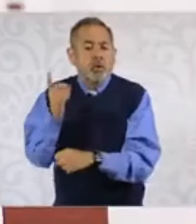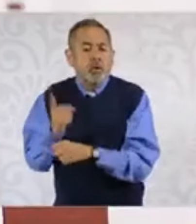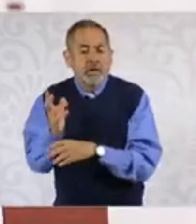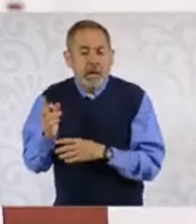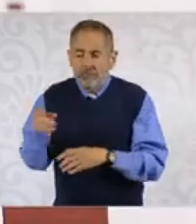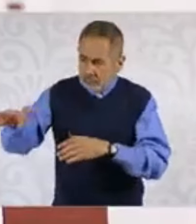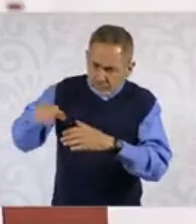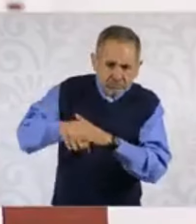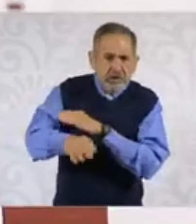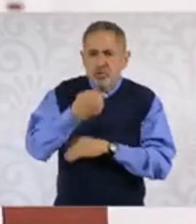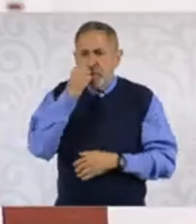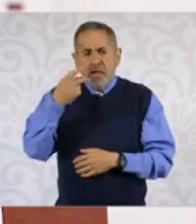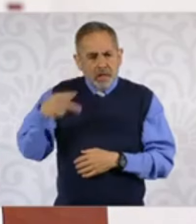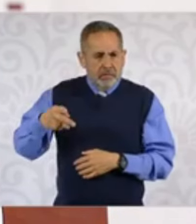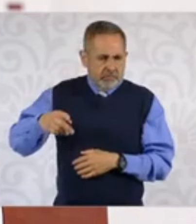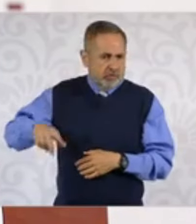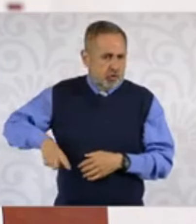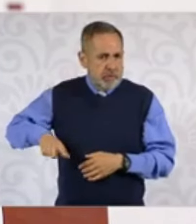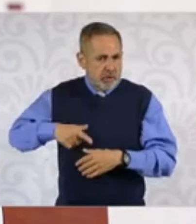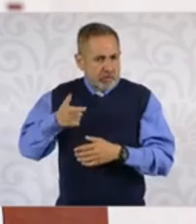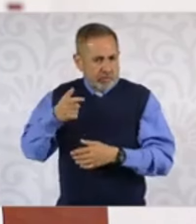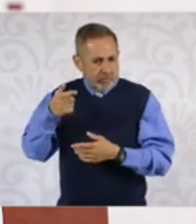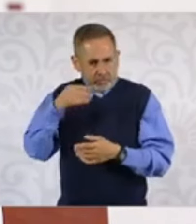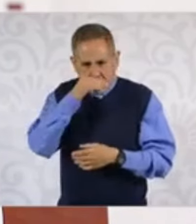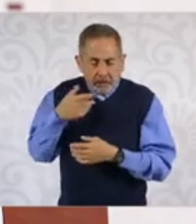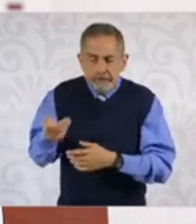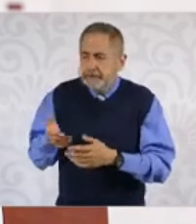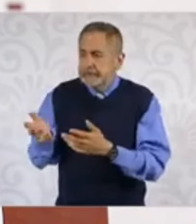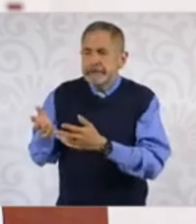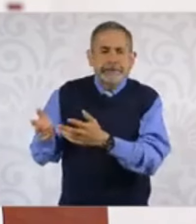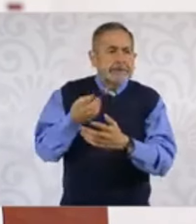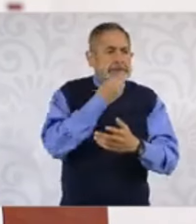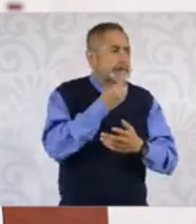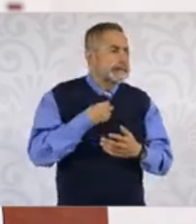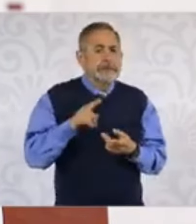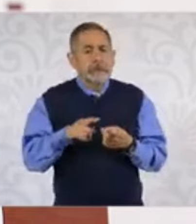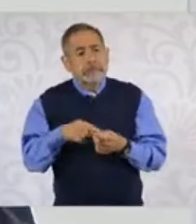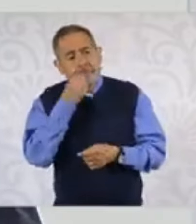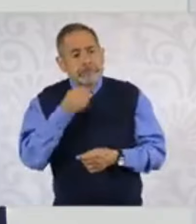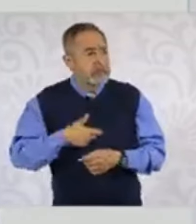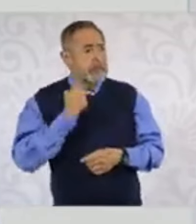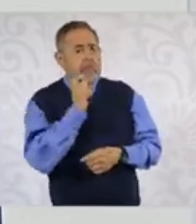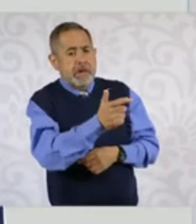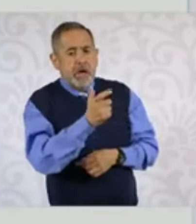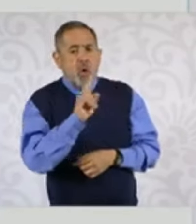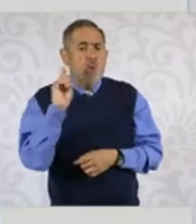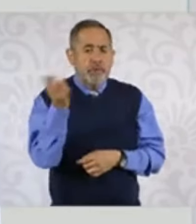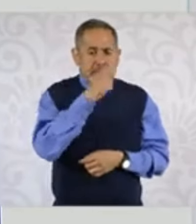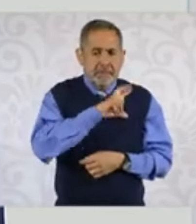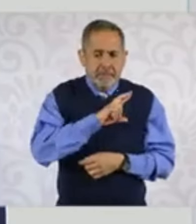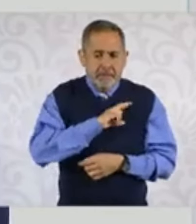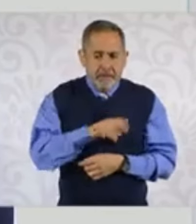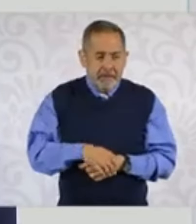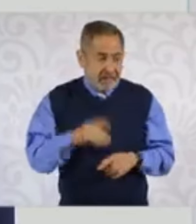sus cuentas bancarias porque van a cobrar primero ustedes. Sí, y eso no es todo,